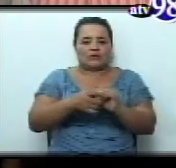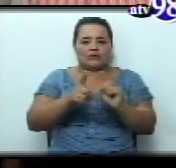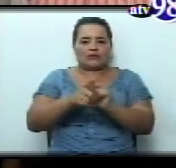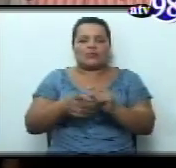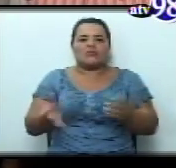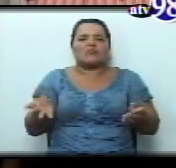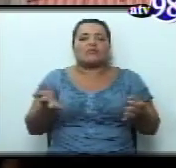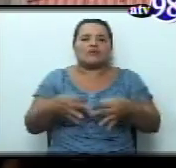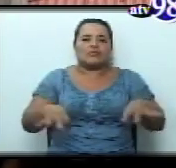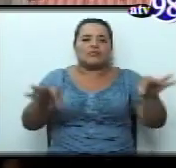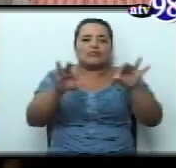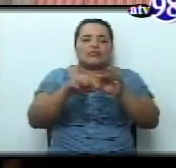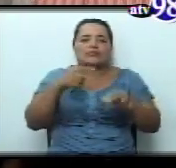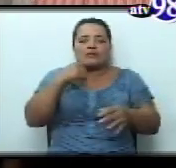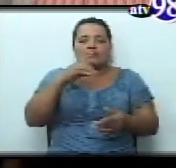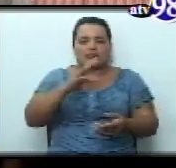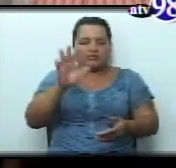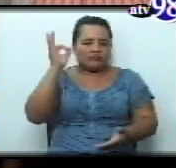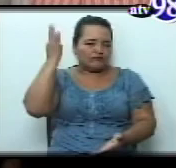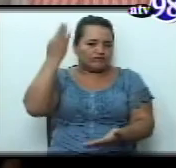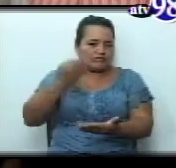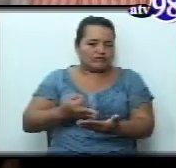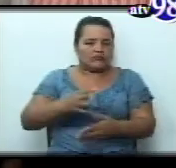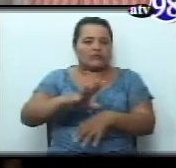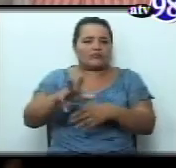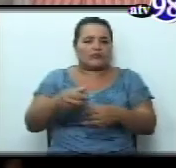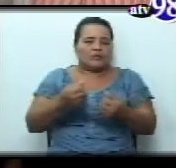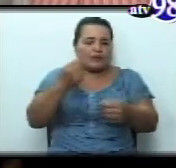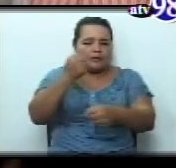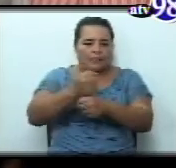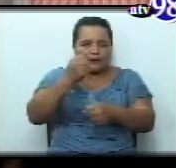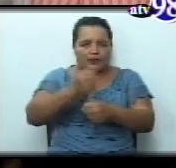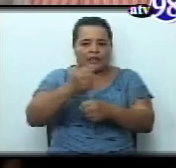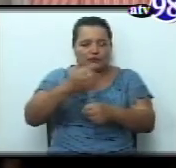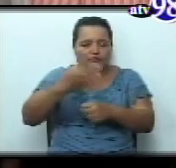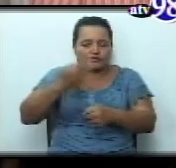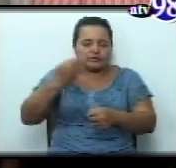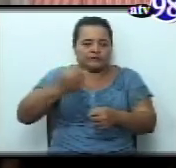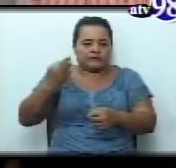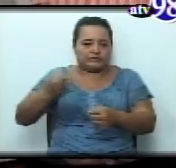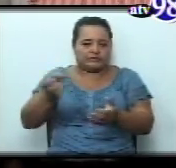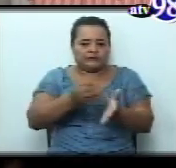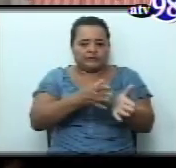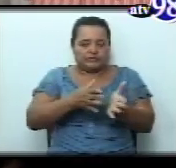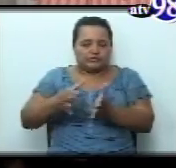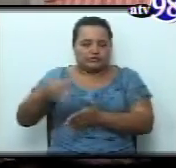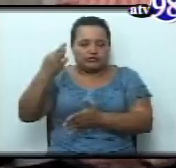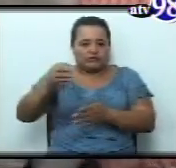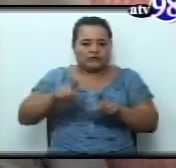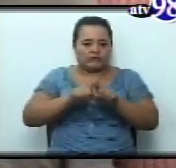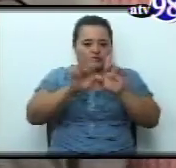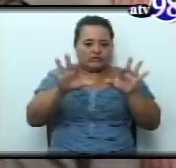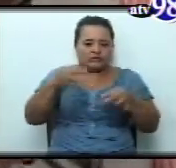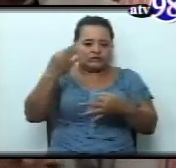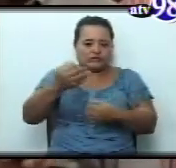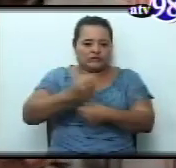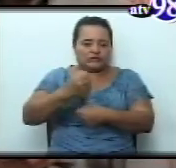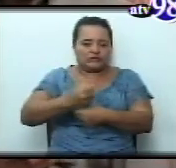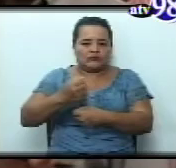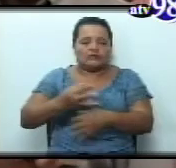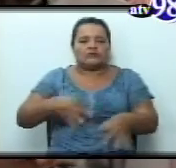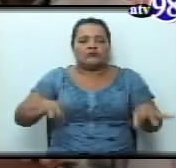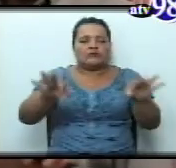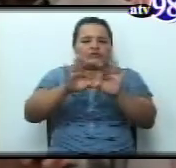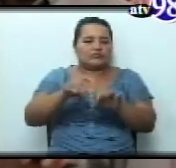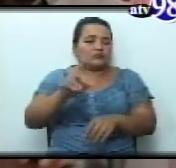que pretende es asegurar la estabilidad laboral y que